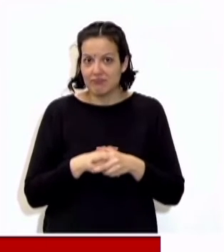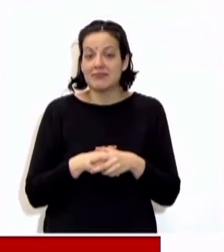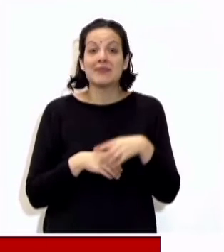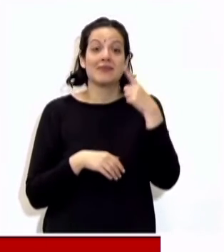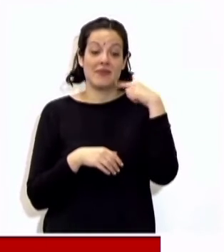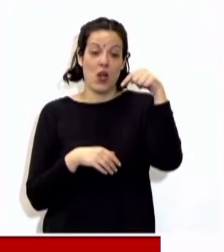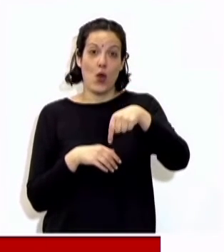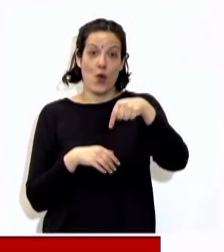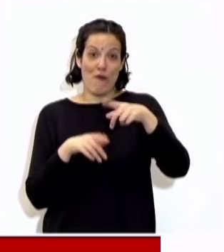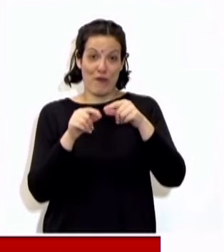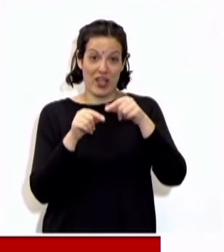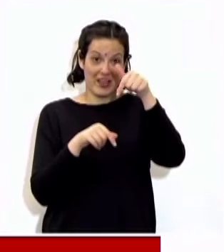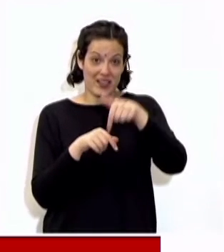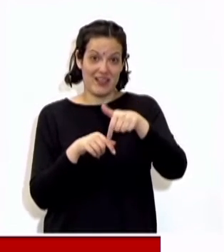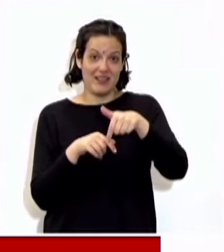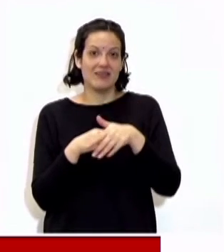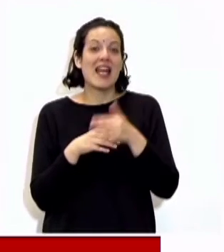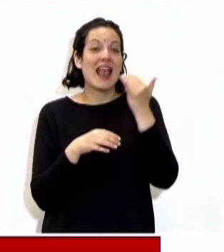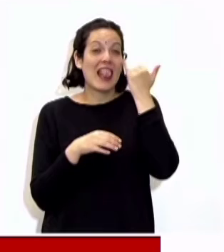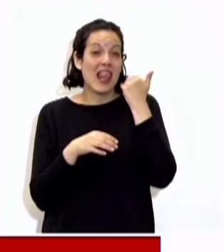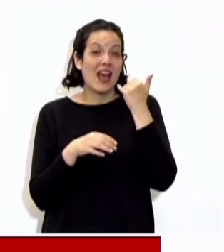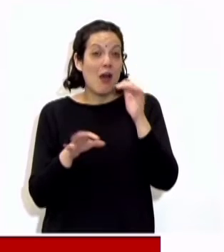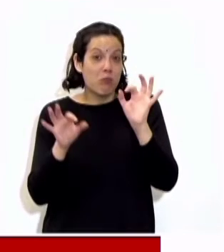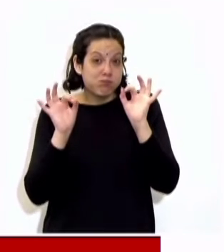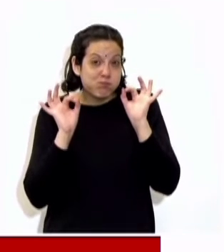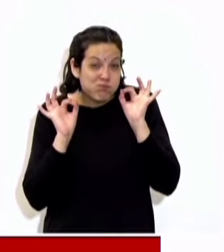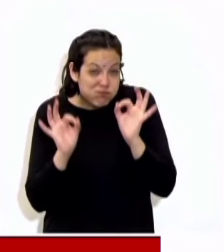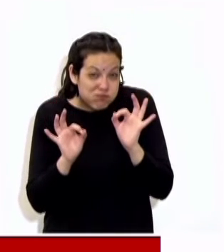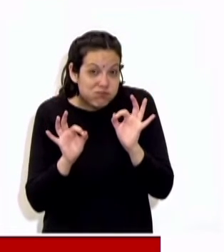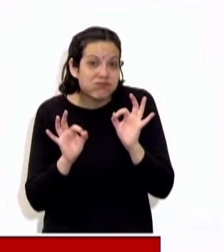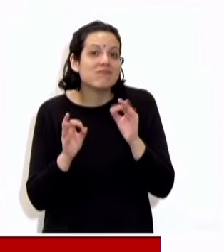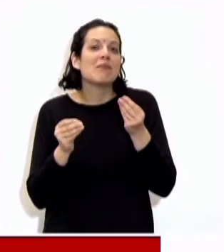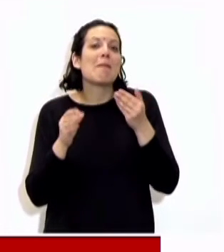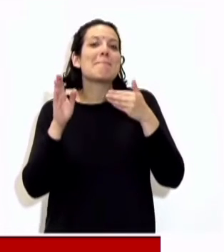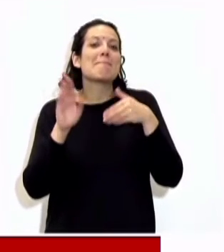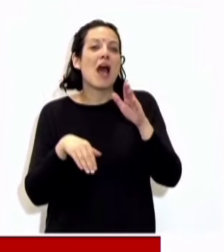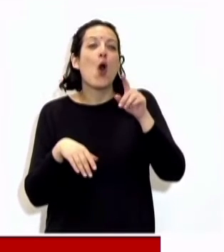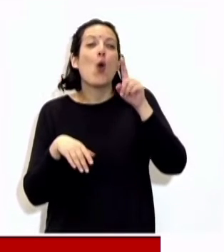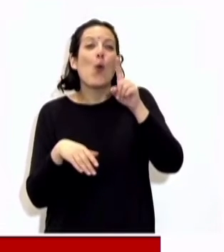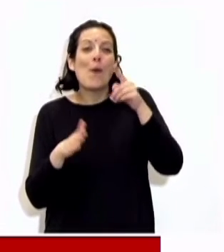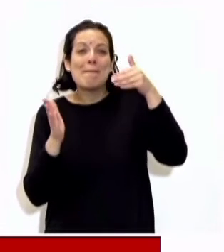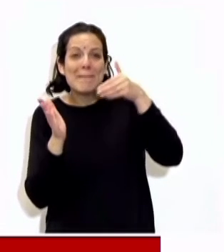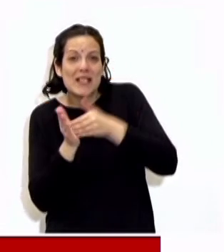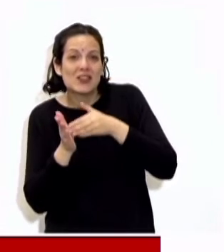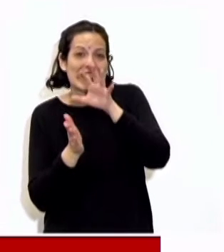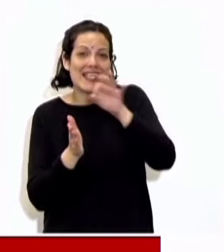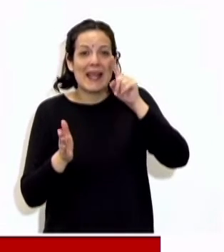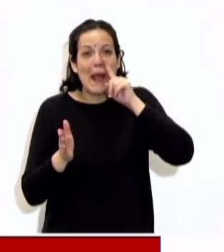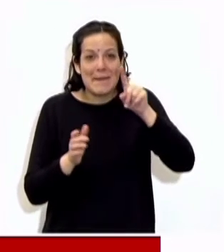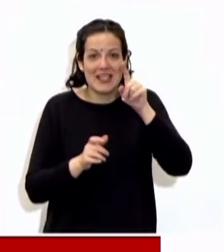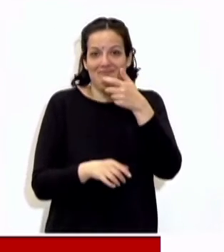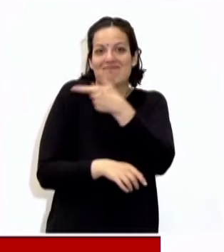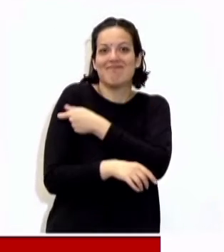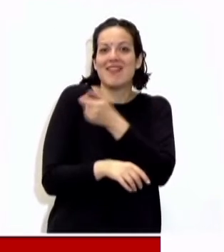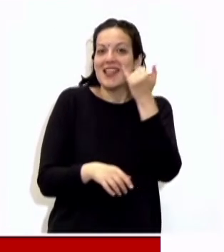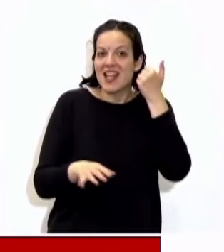de hoy, a la fecha de hoy, ya llevan aplicadas en su totalidad más de 1.500.000 dosis en nuestra provincia.